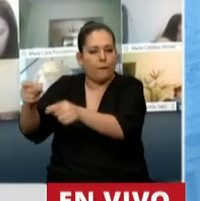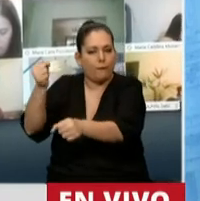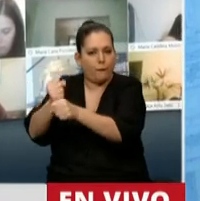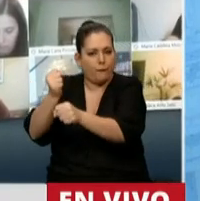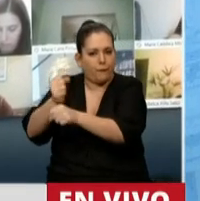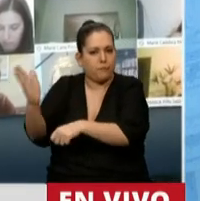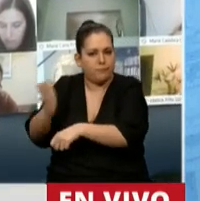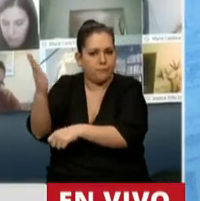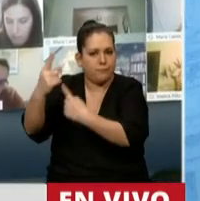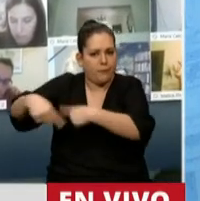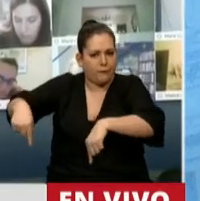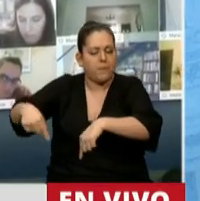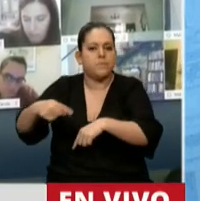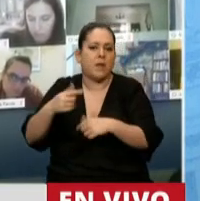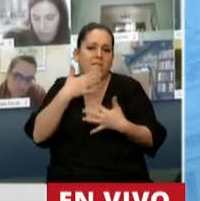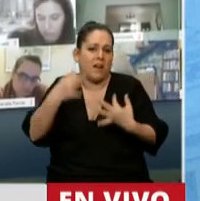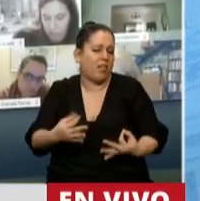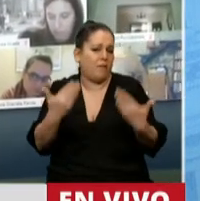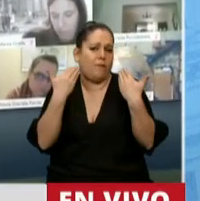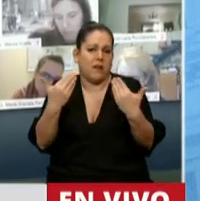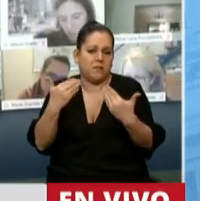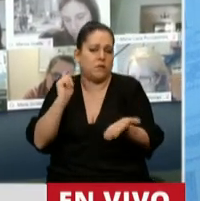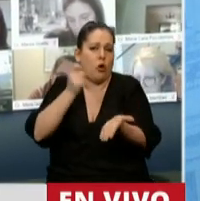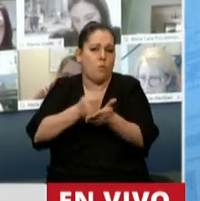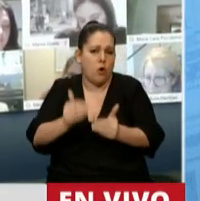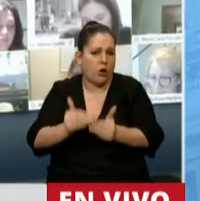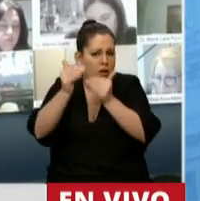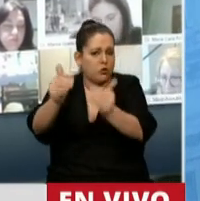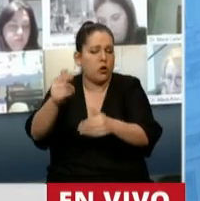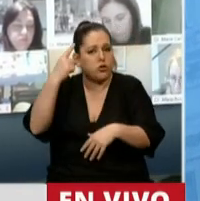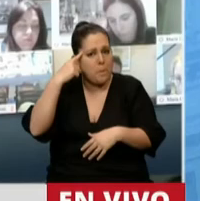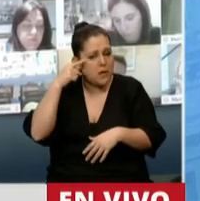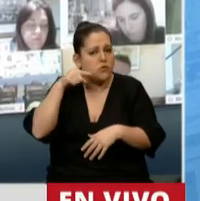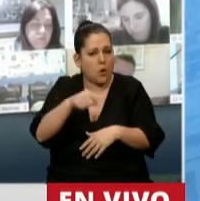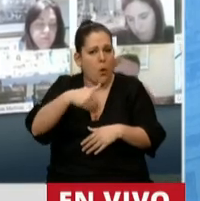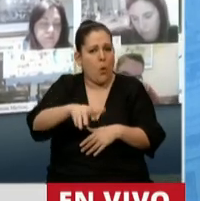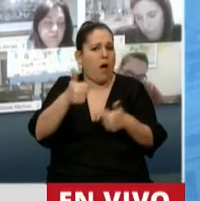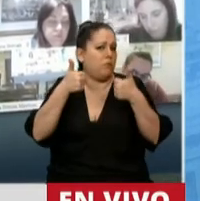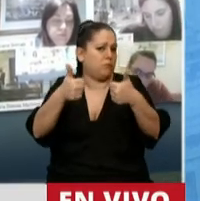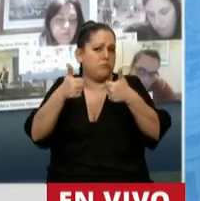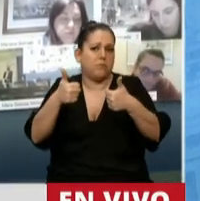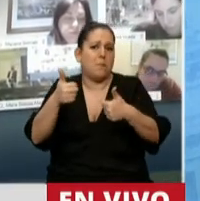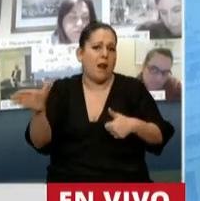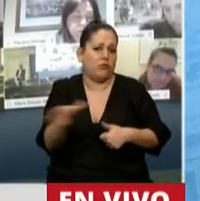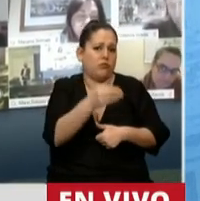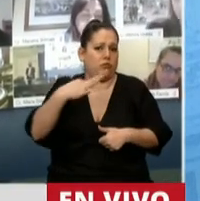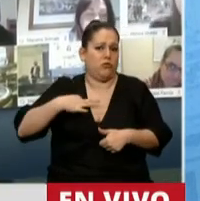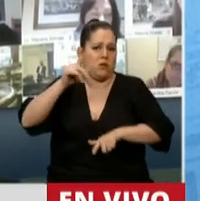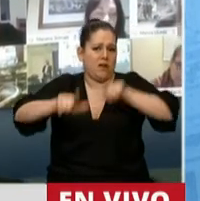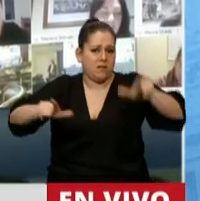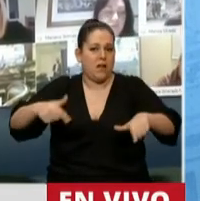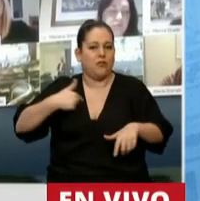Celebro la ampliación de esta moratoria. Creo que va a ser muy buena para los argentinos y argentinas. Además, como